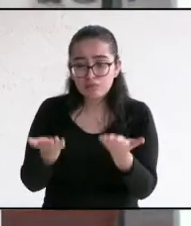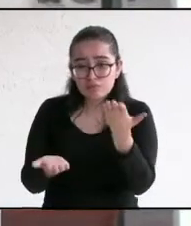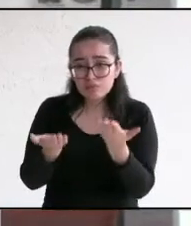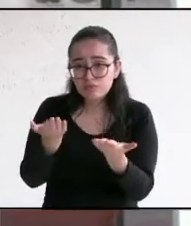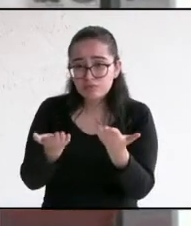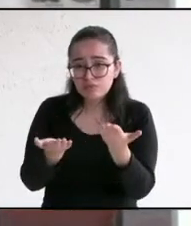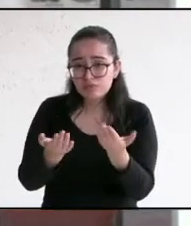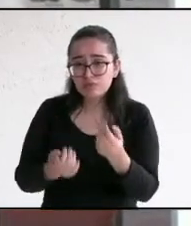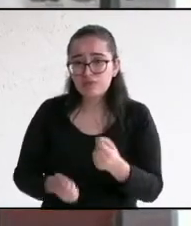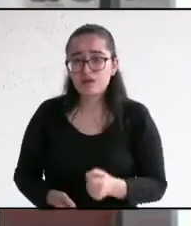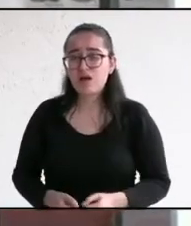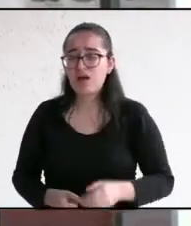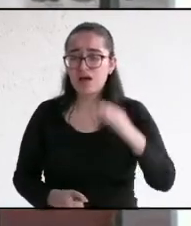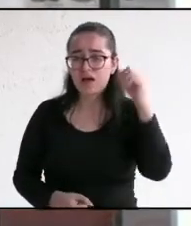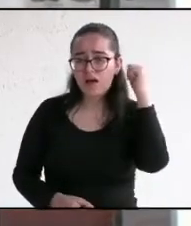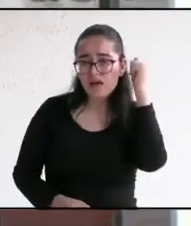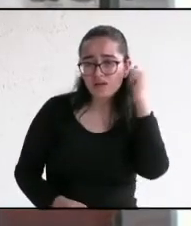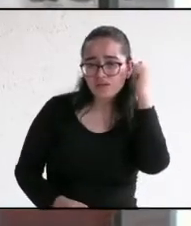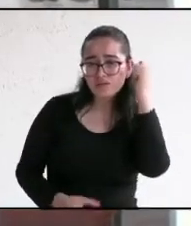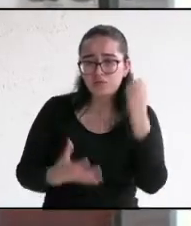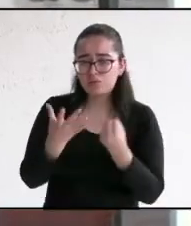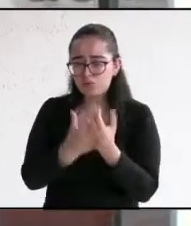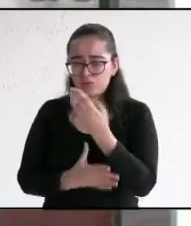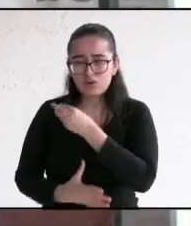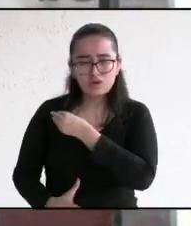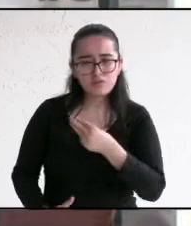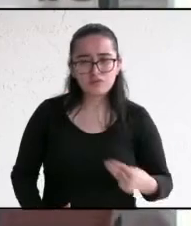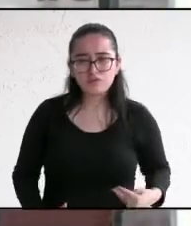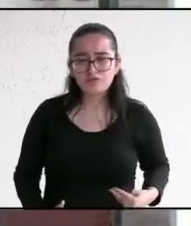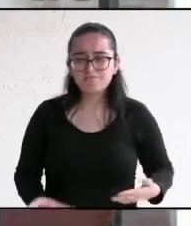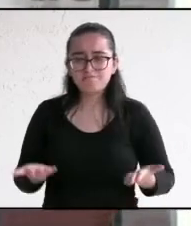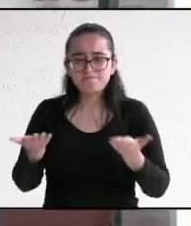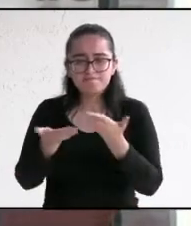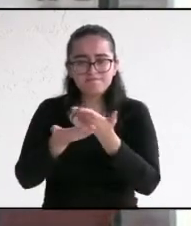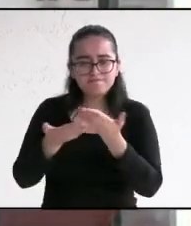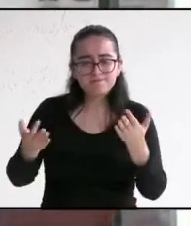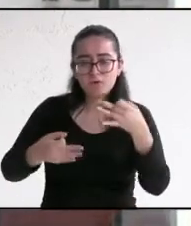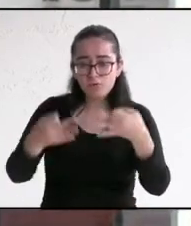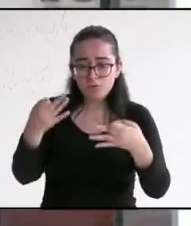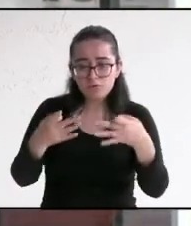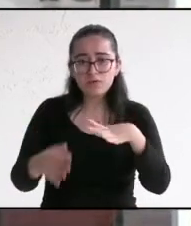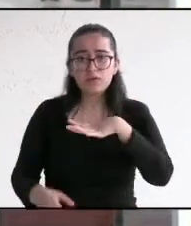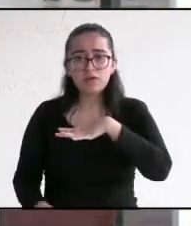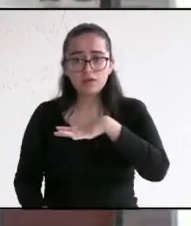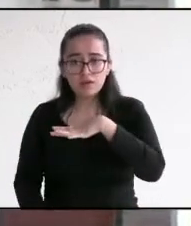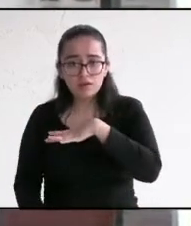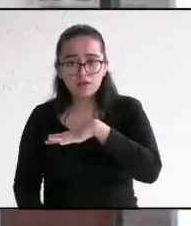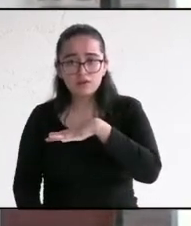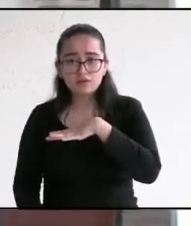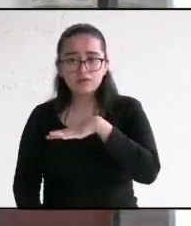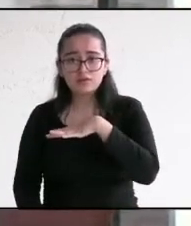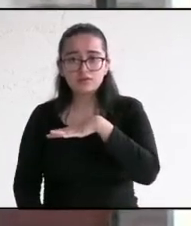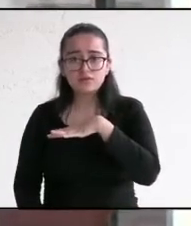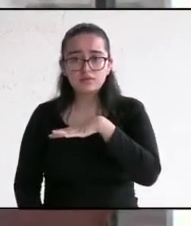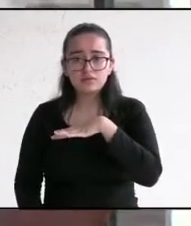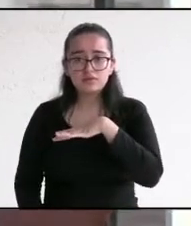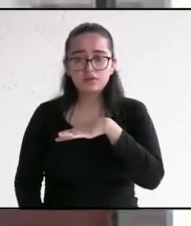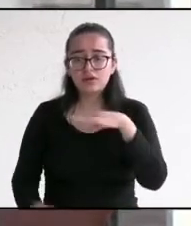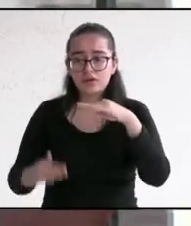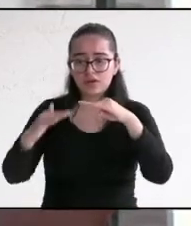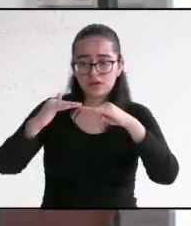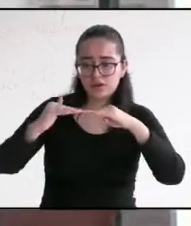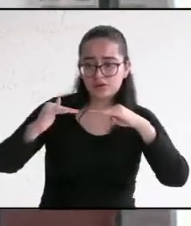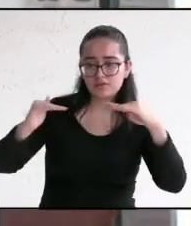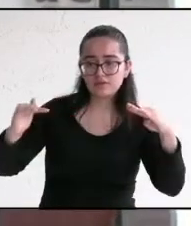para hacer de Actopan un municipio equilibrado en donde exista la justicia social. Para alcanzar la equidad es